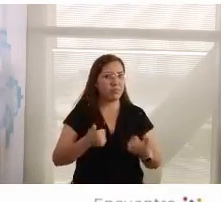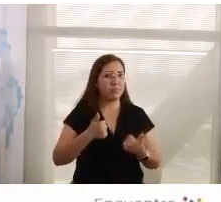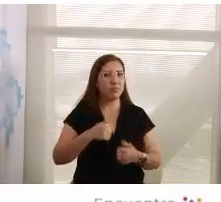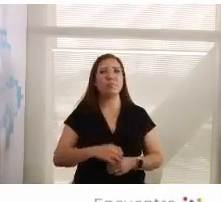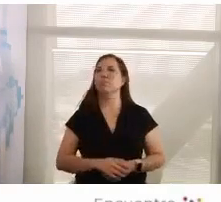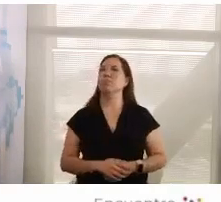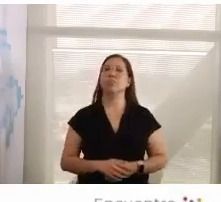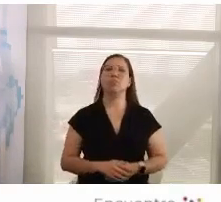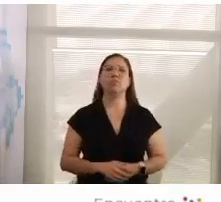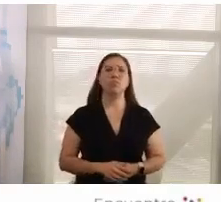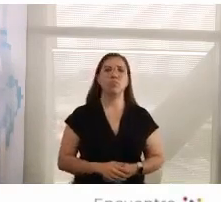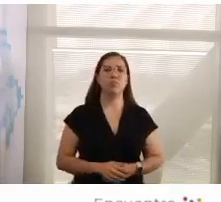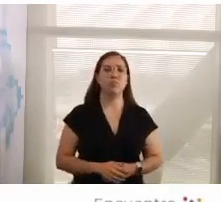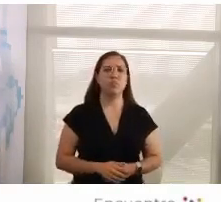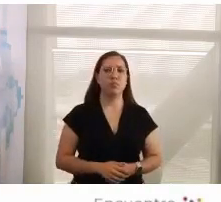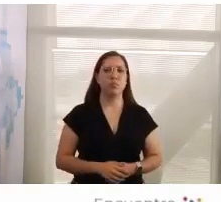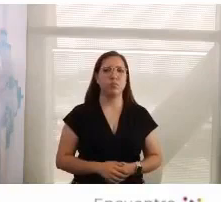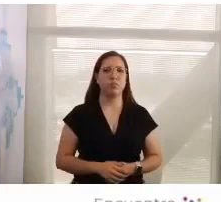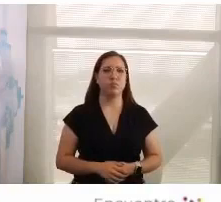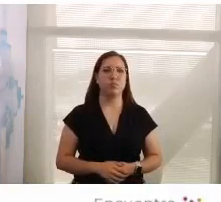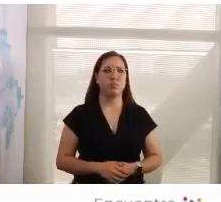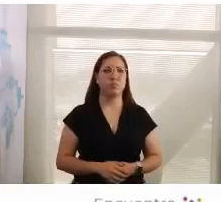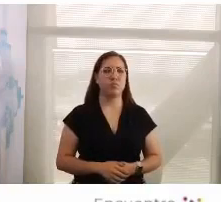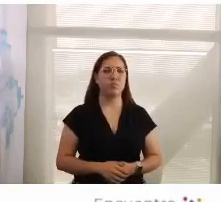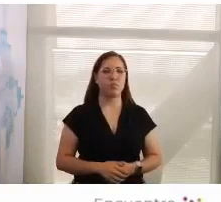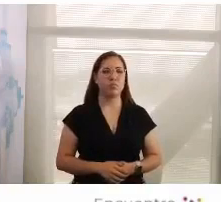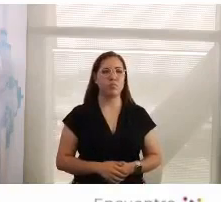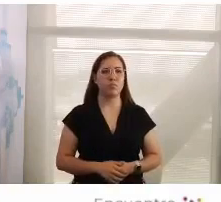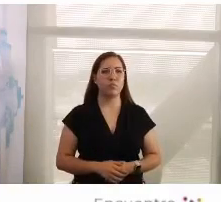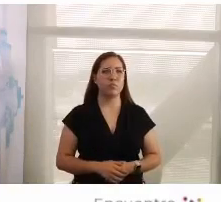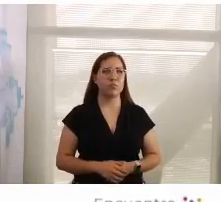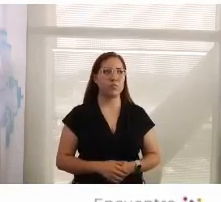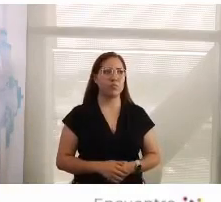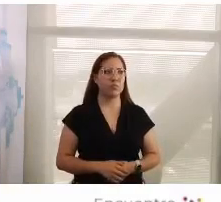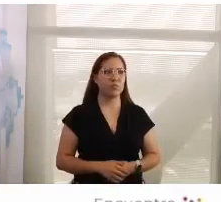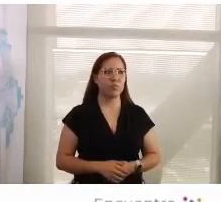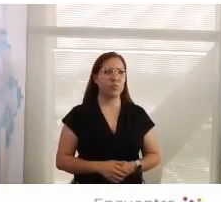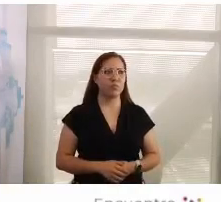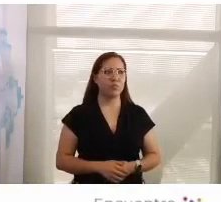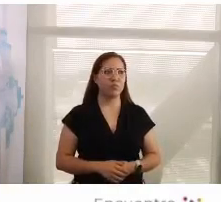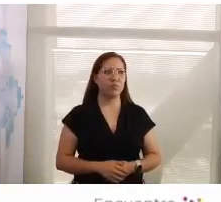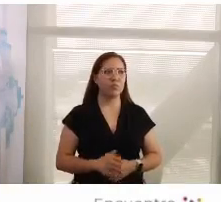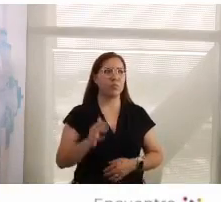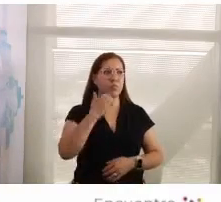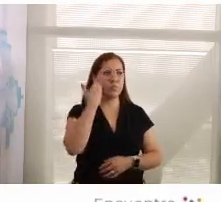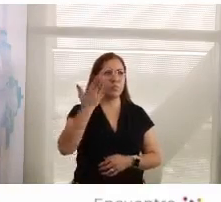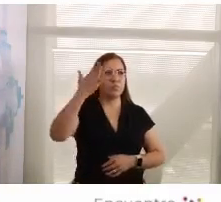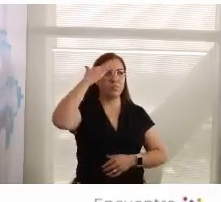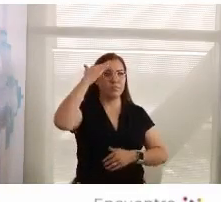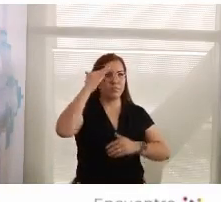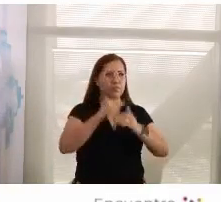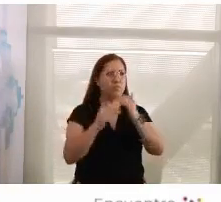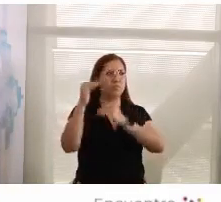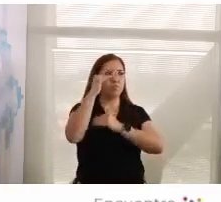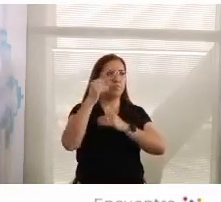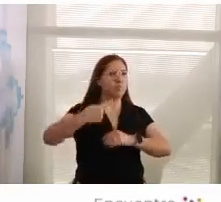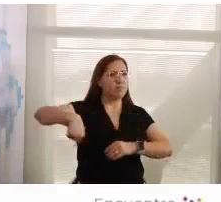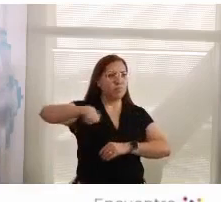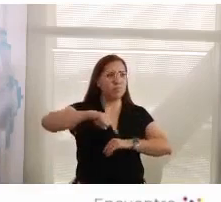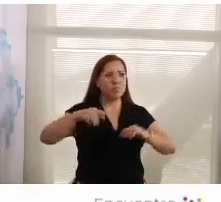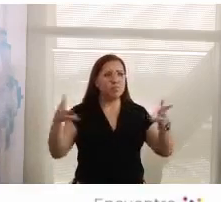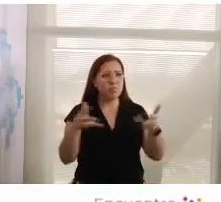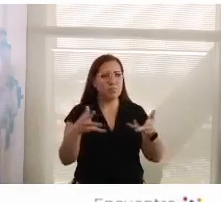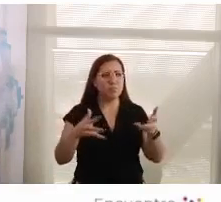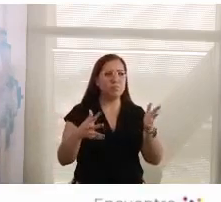criamos una sociedad imoral queriendo hacer la crítica del autoritarismo criamos un laissez-faire laissez-passez